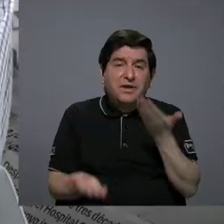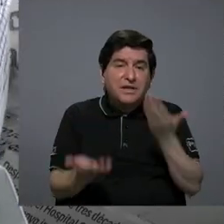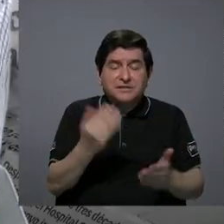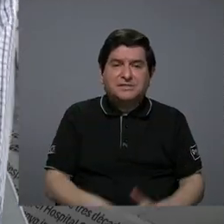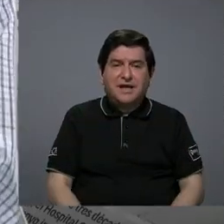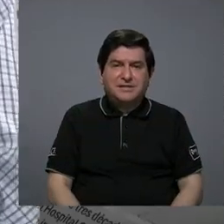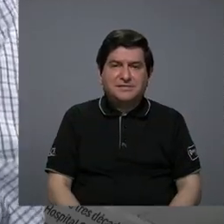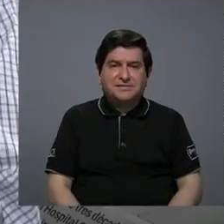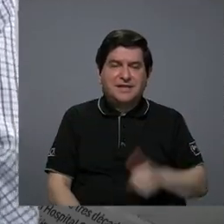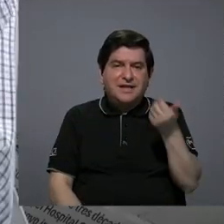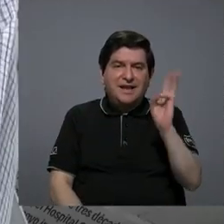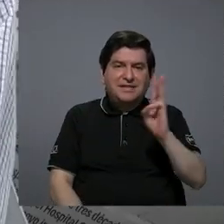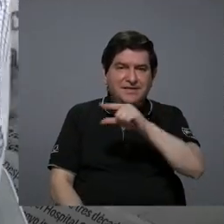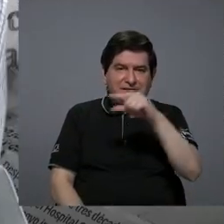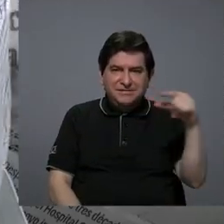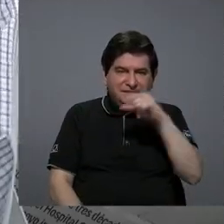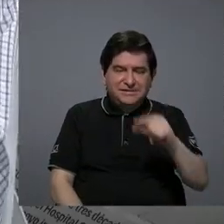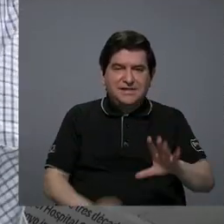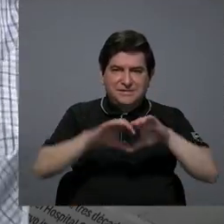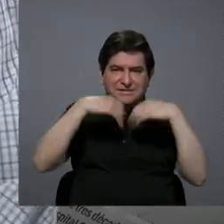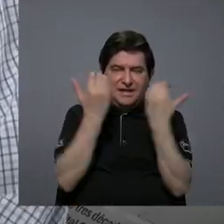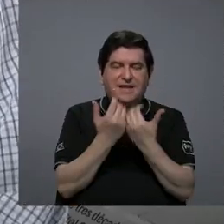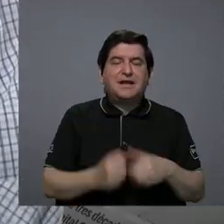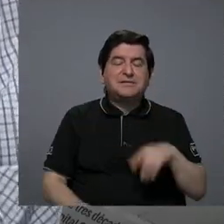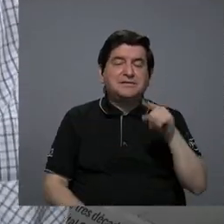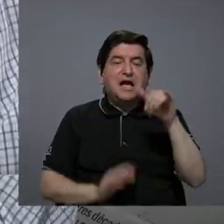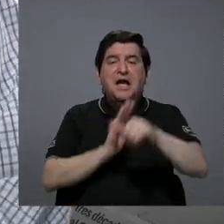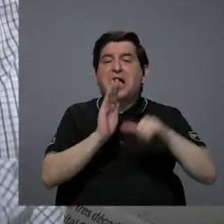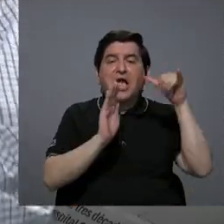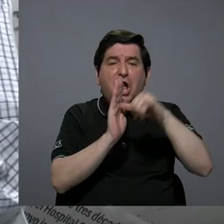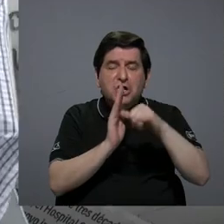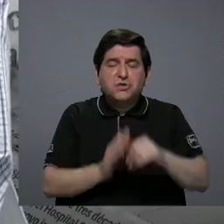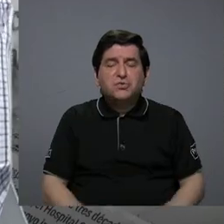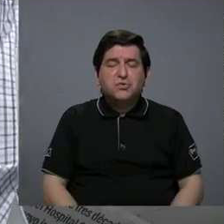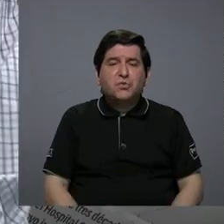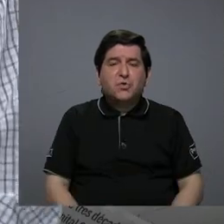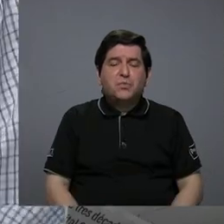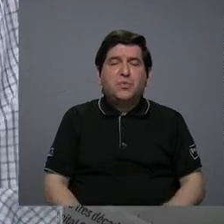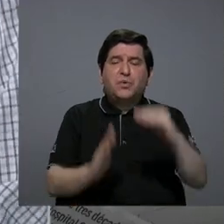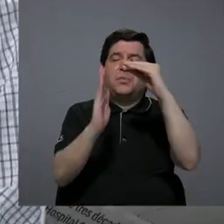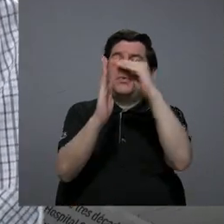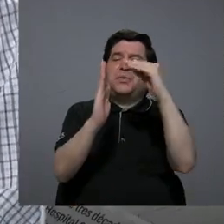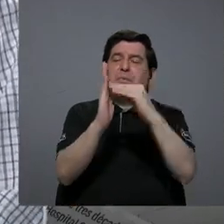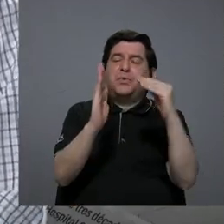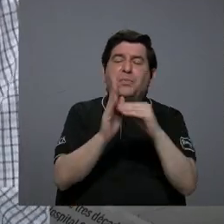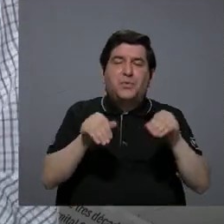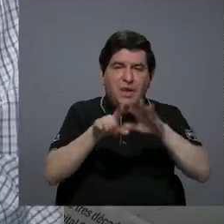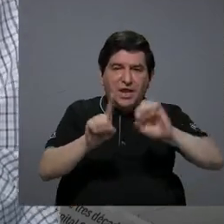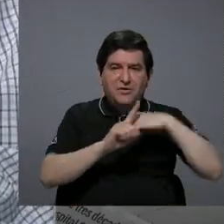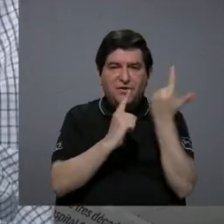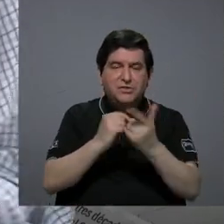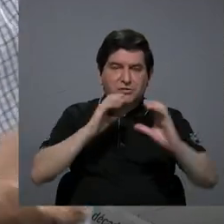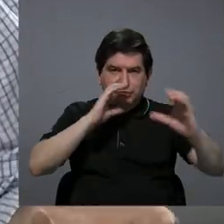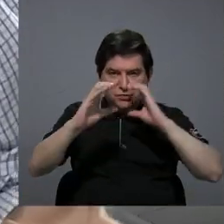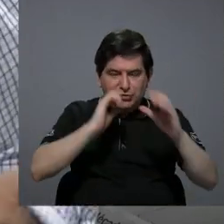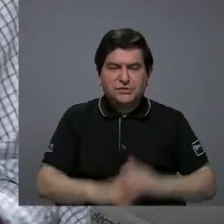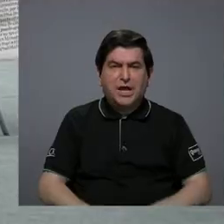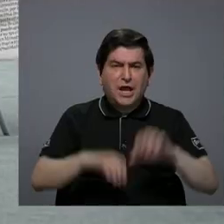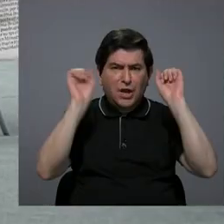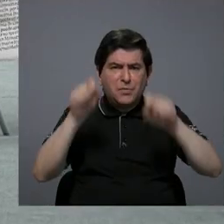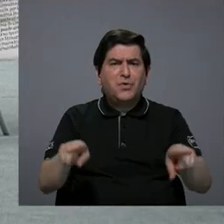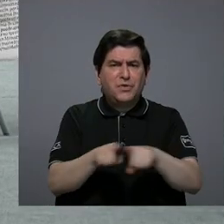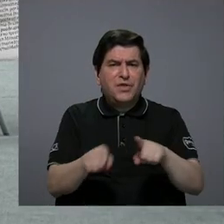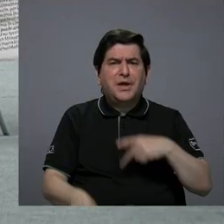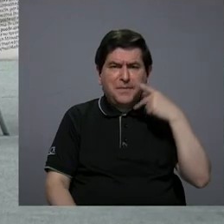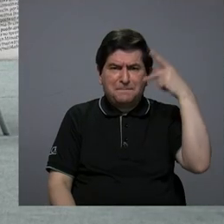16 semanas de clase estén en un canal de YouTube que vamos a postear a través de las redes sociales y que lo podían hasta los